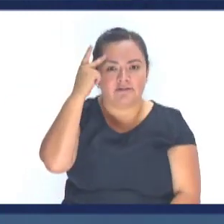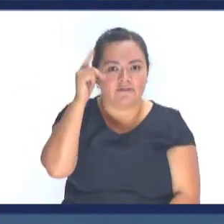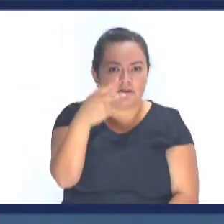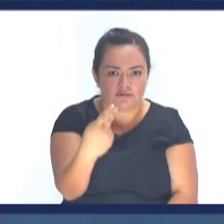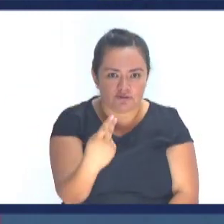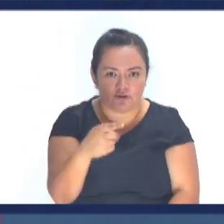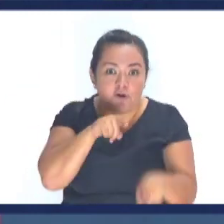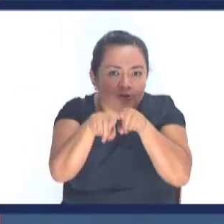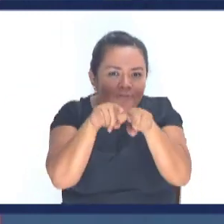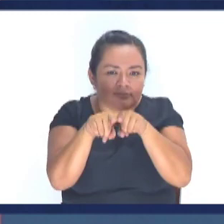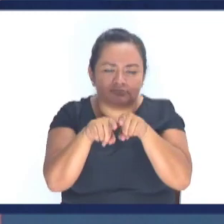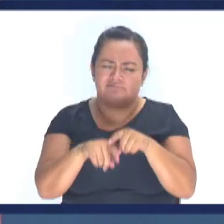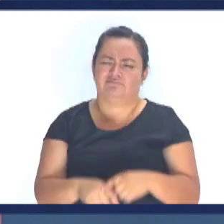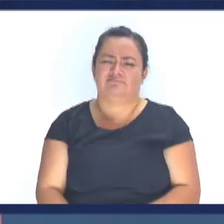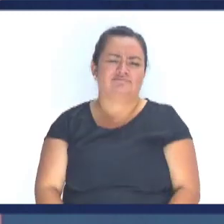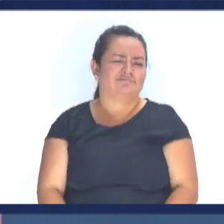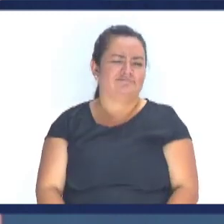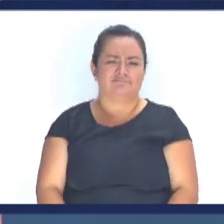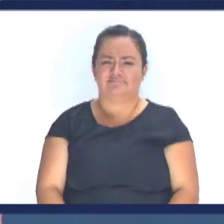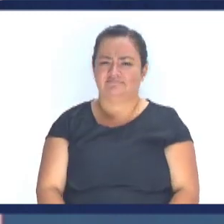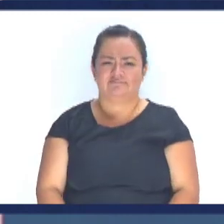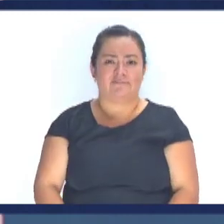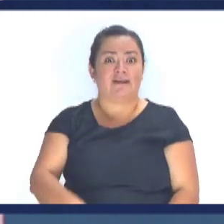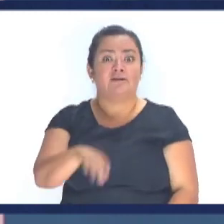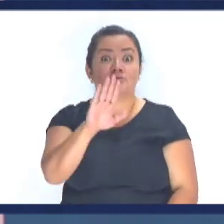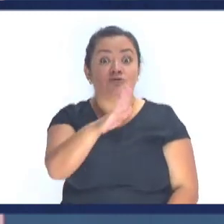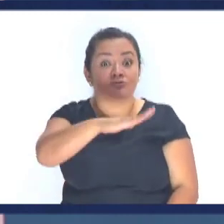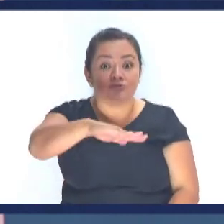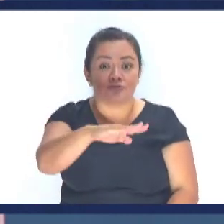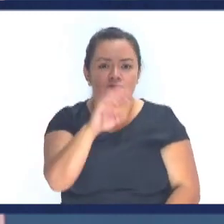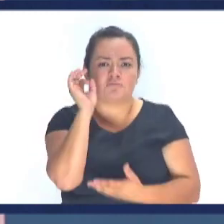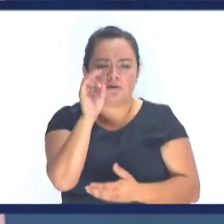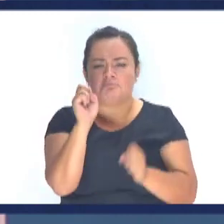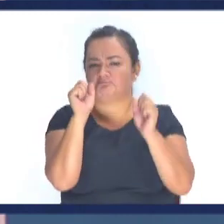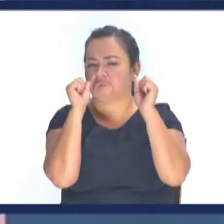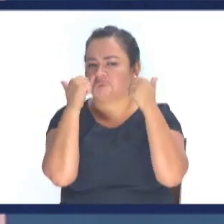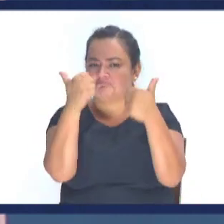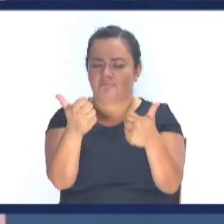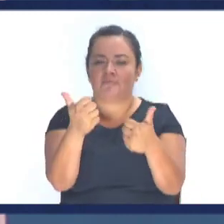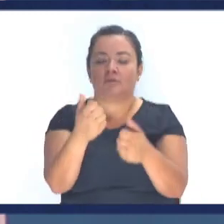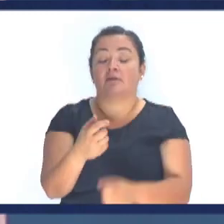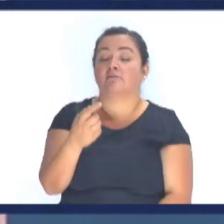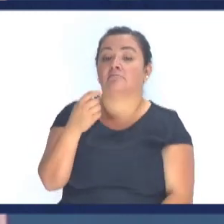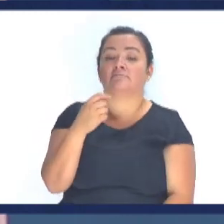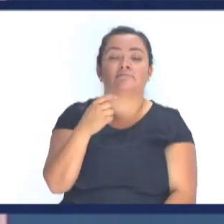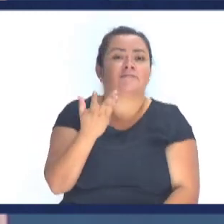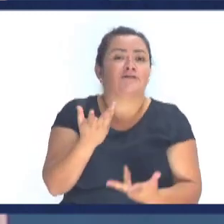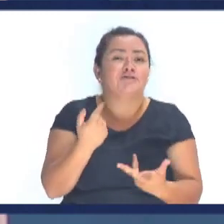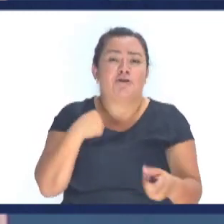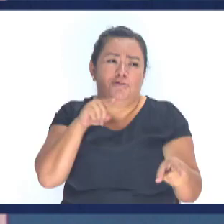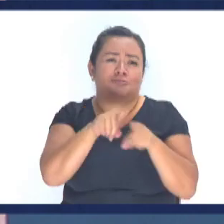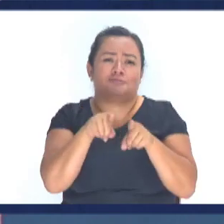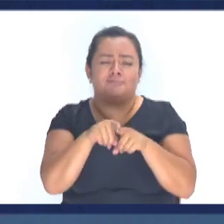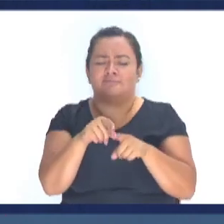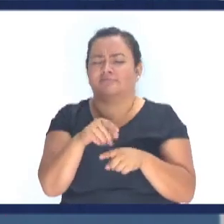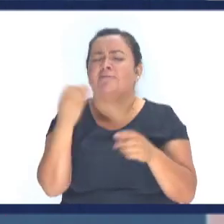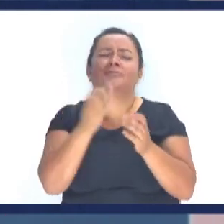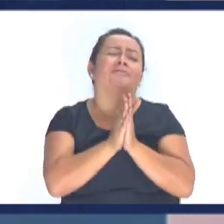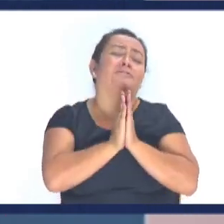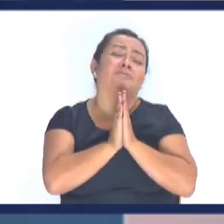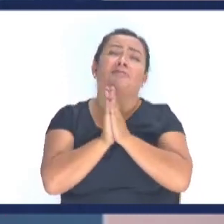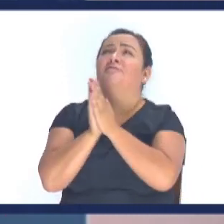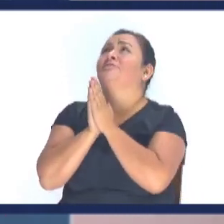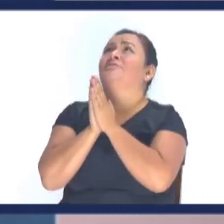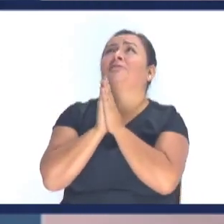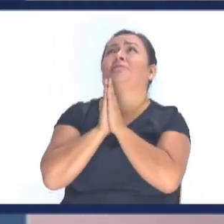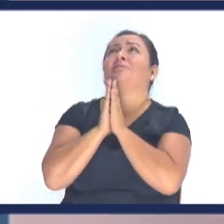y yo No estamos compitiendo Esa es tu área Si pero que yo Hermano Si es que yo no te dije Por favor, por